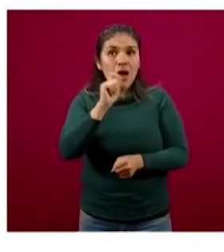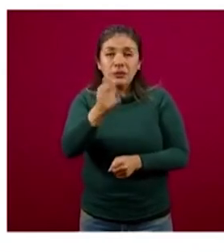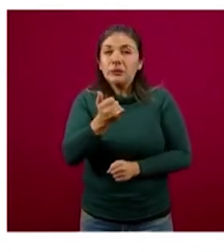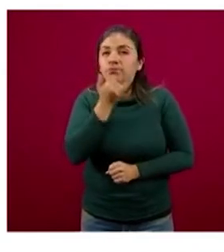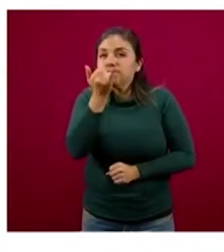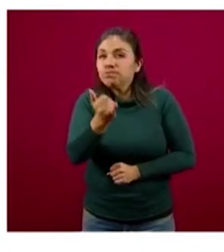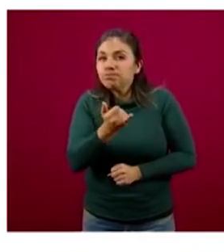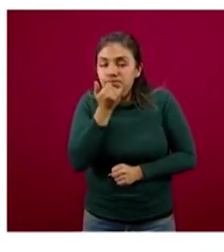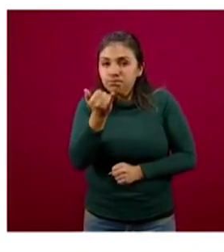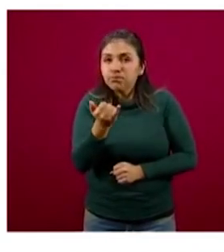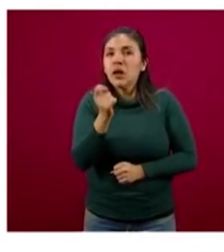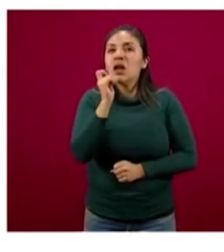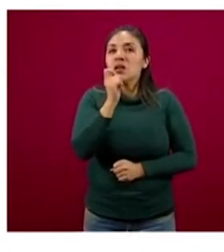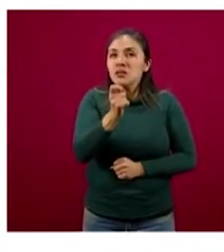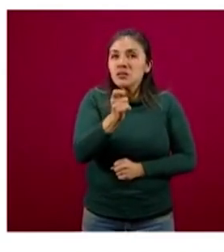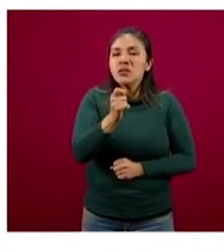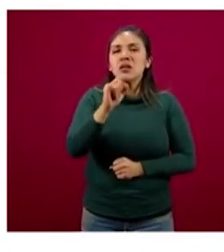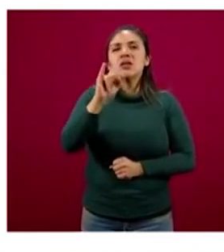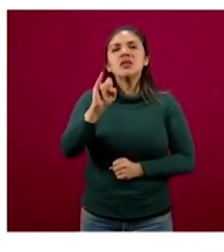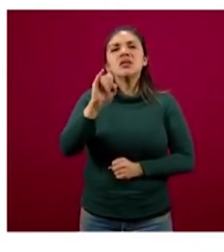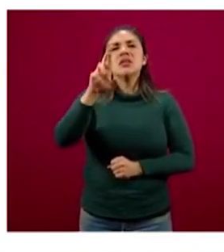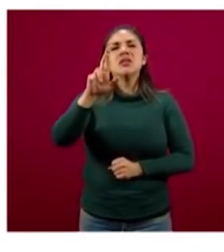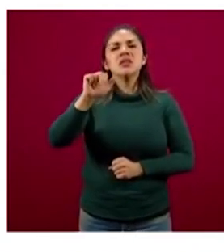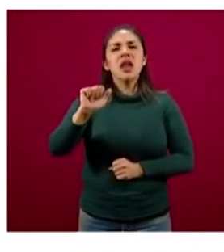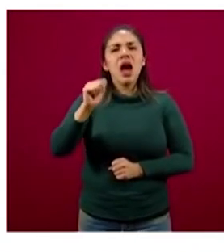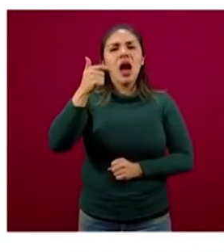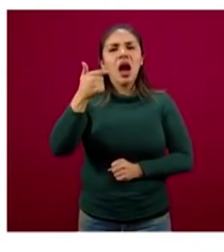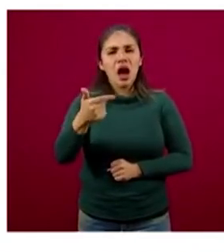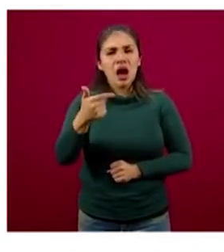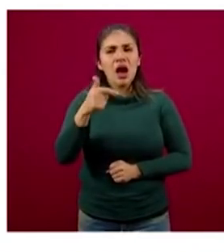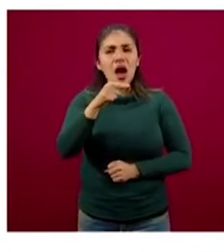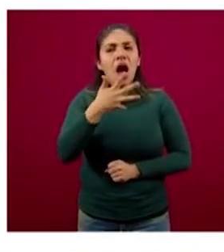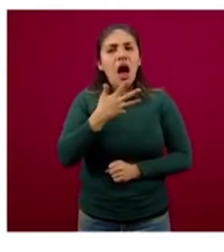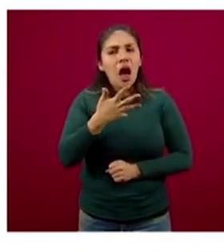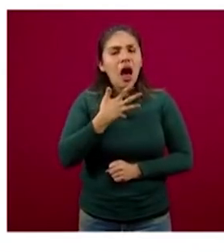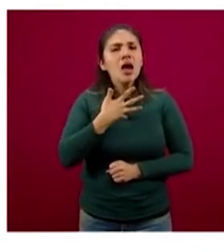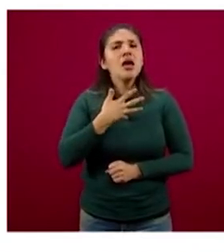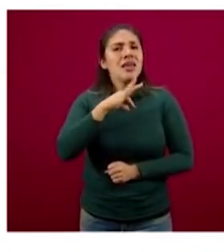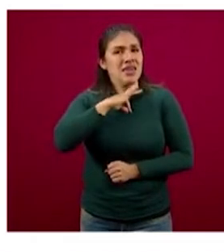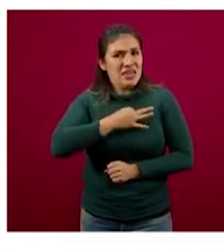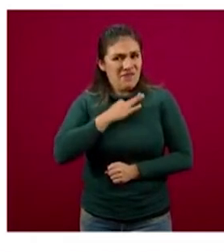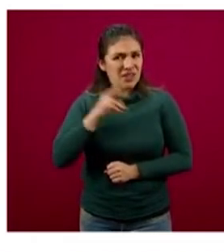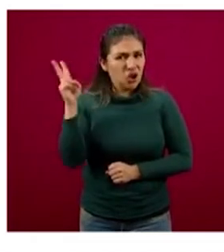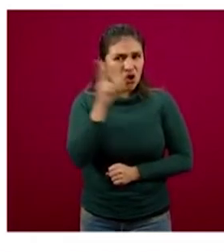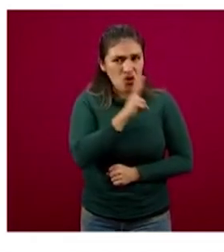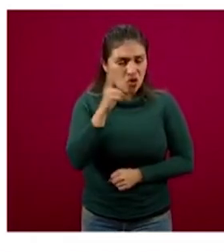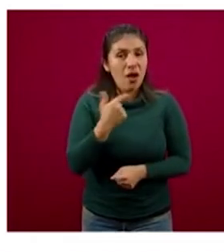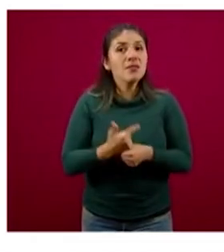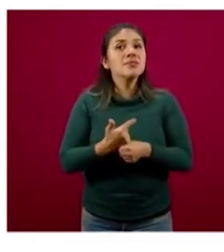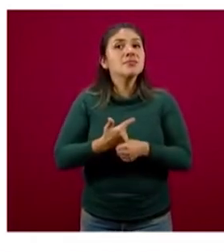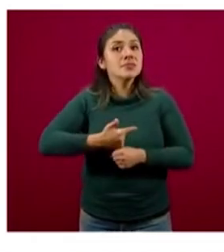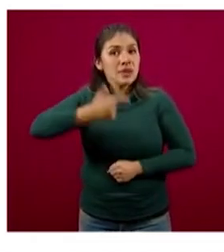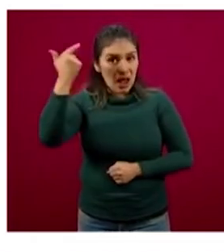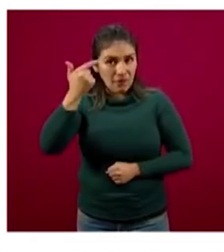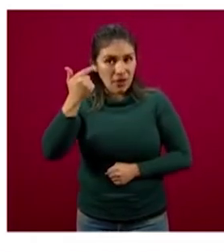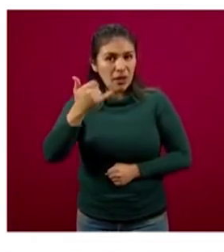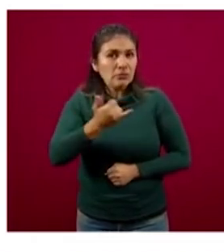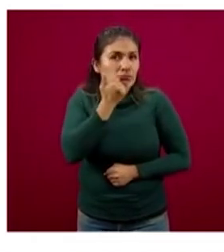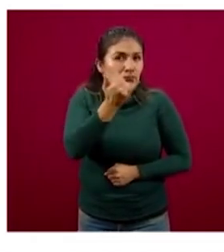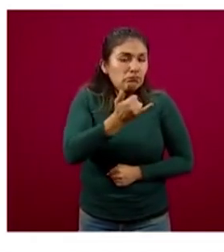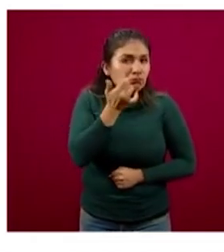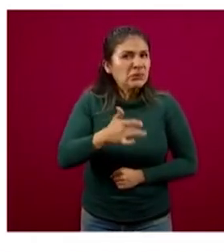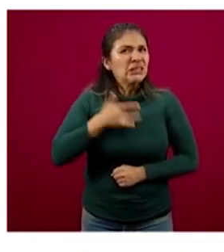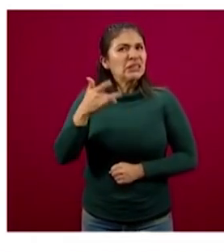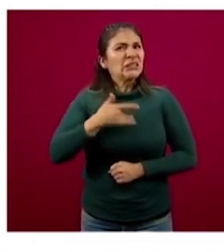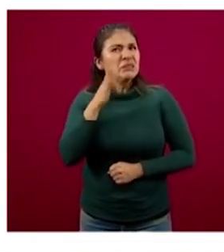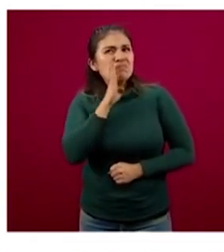sospechosos bajo la definición de IRAJ, es decir, que presentan una infección respiratoria aguda grave. Tienen algún signo o síntoma de alarma